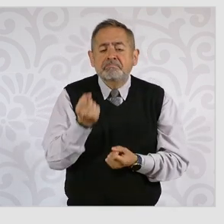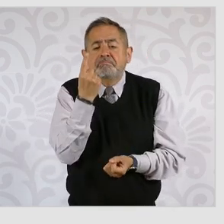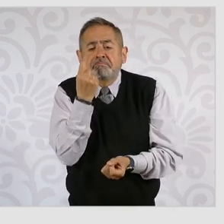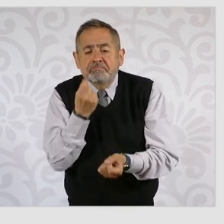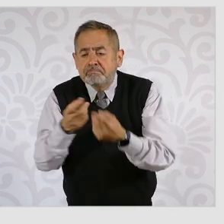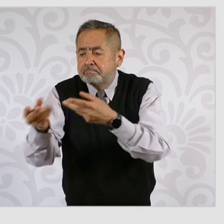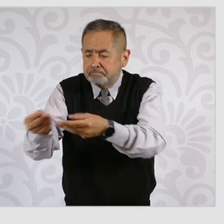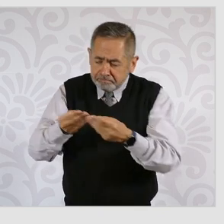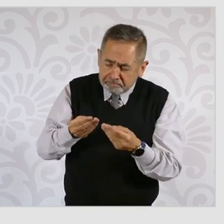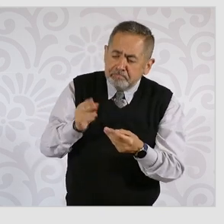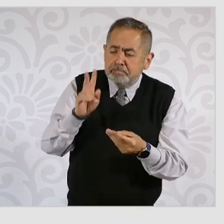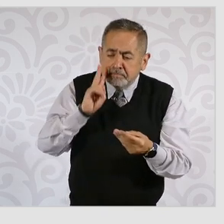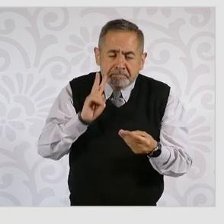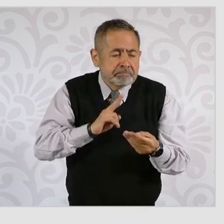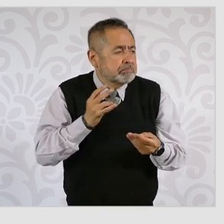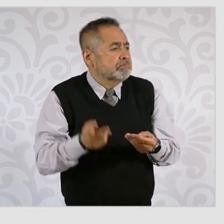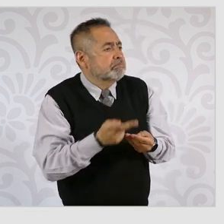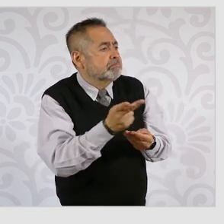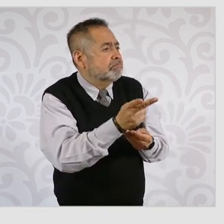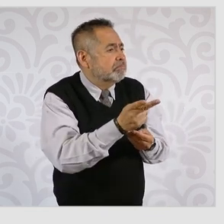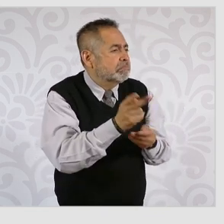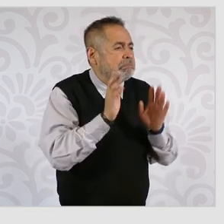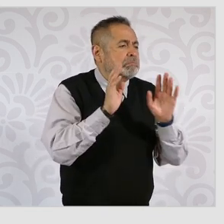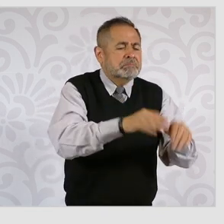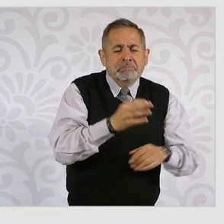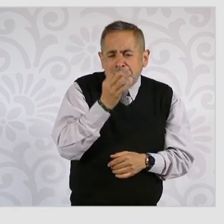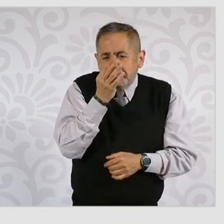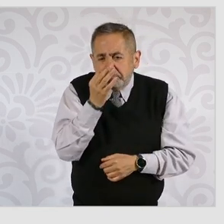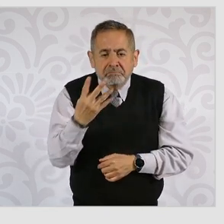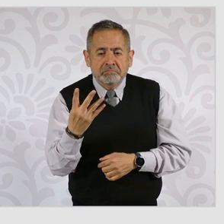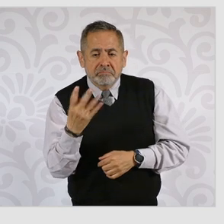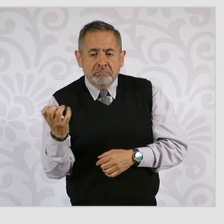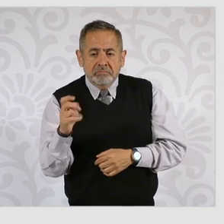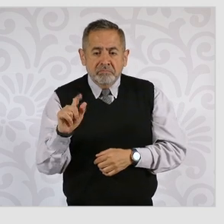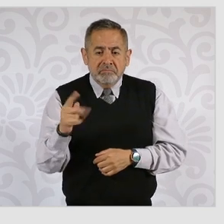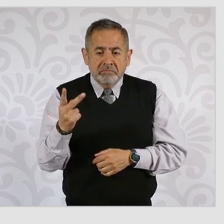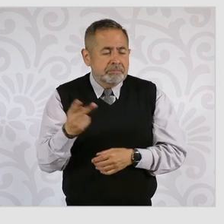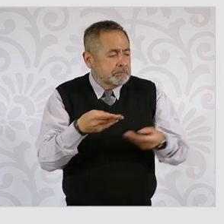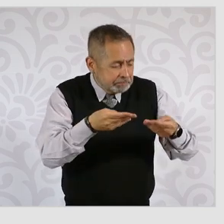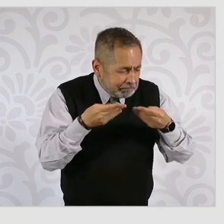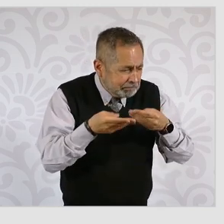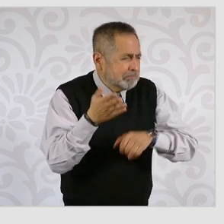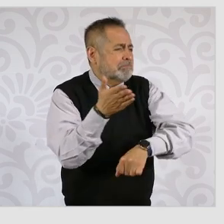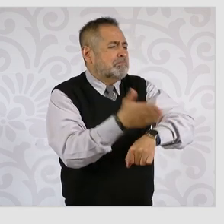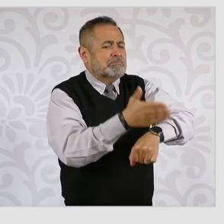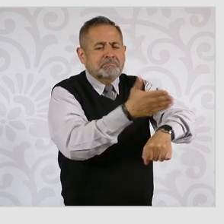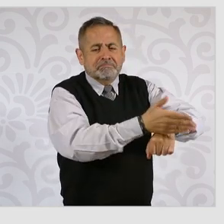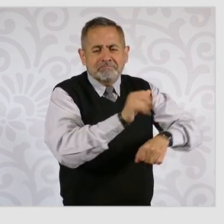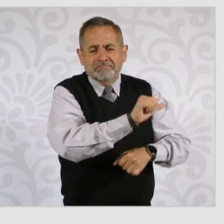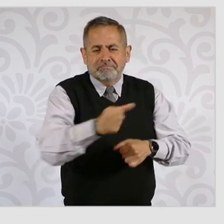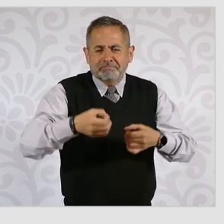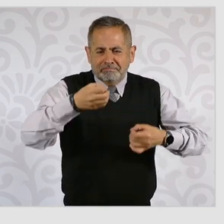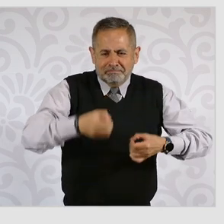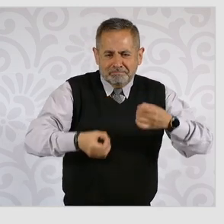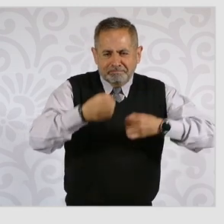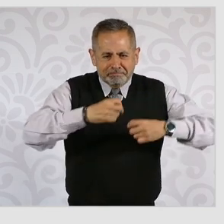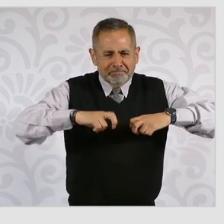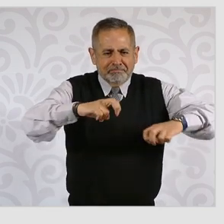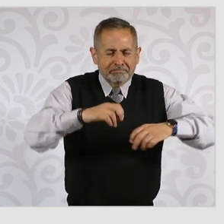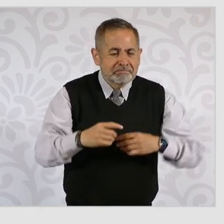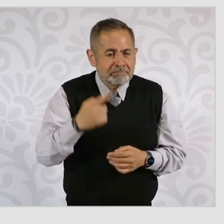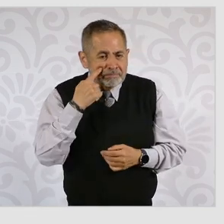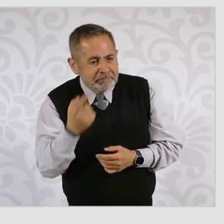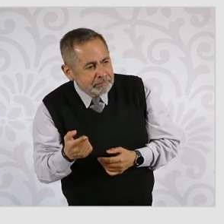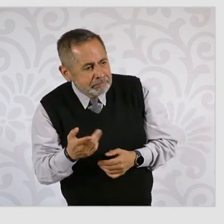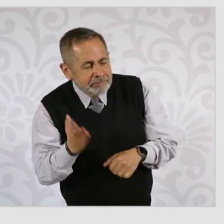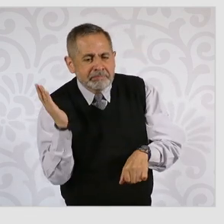el Consejo de la Judicatura sólo sancionó a 472 jueces y magistrados, pero enseguida vienen